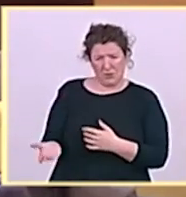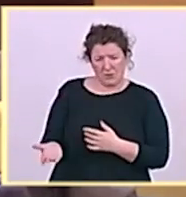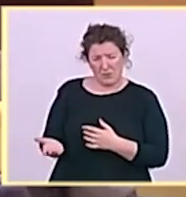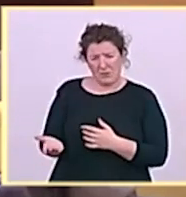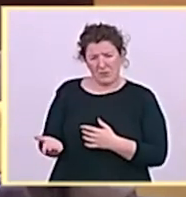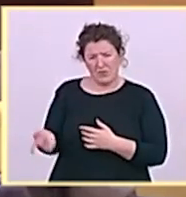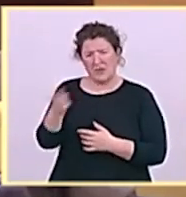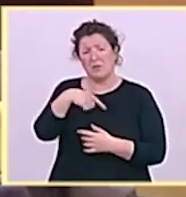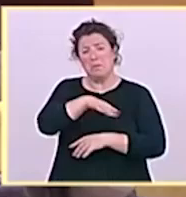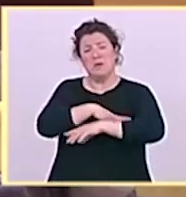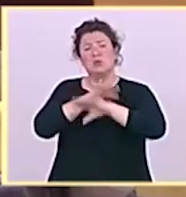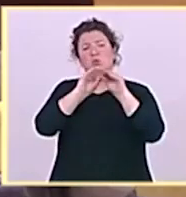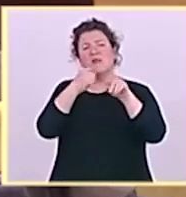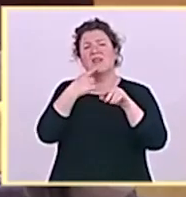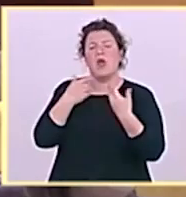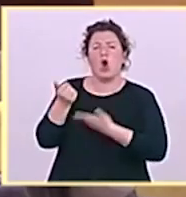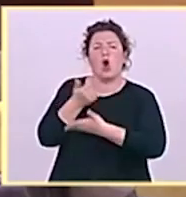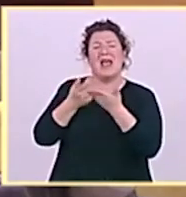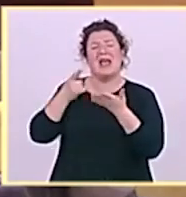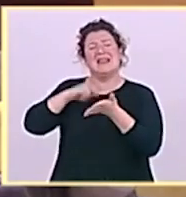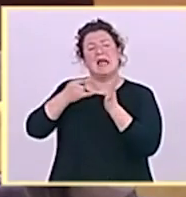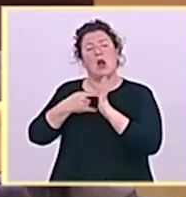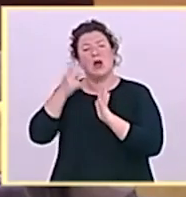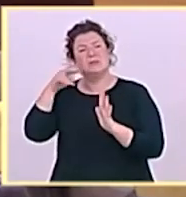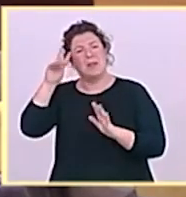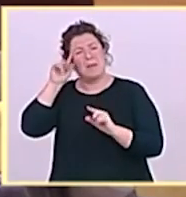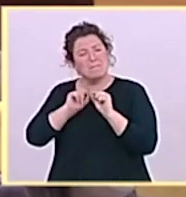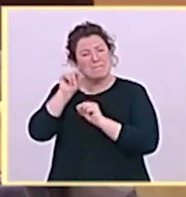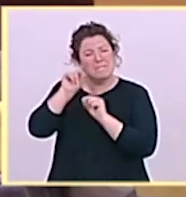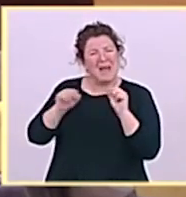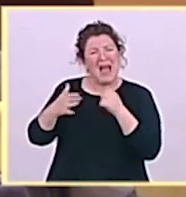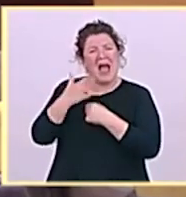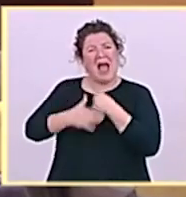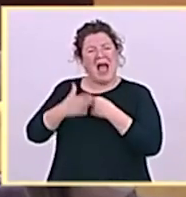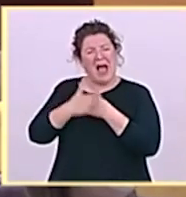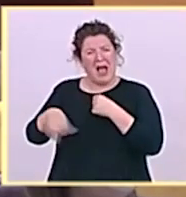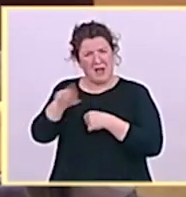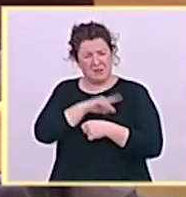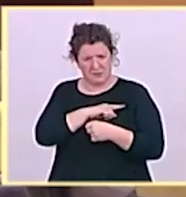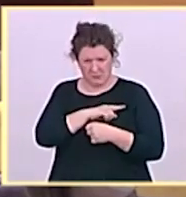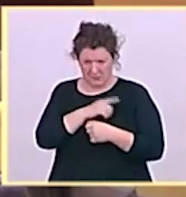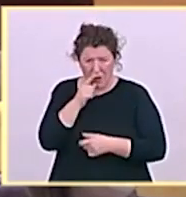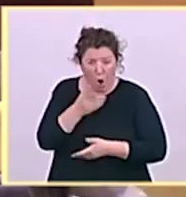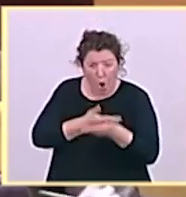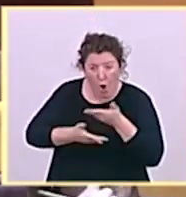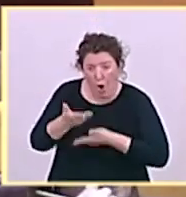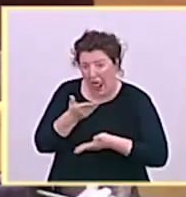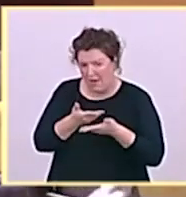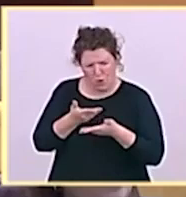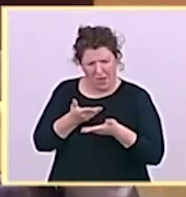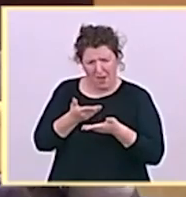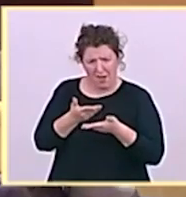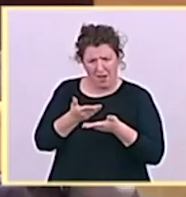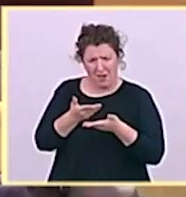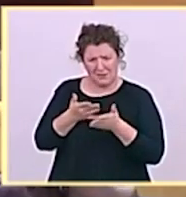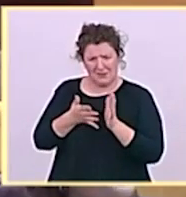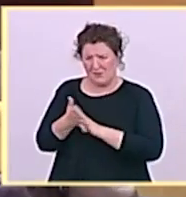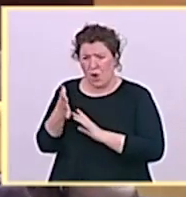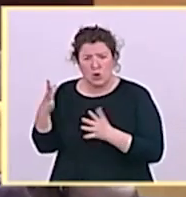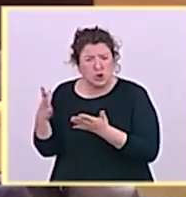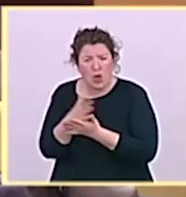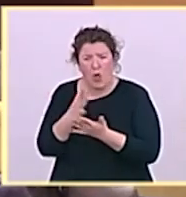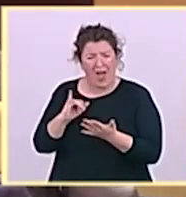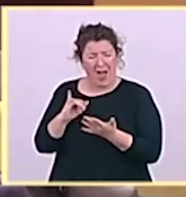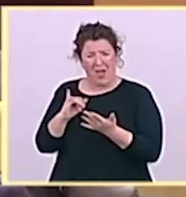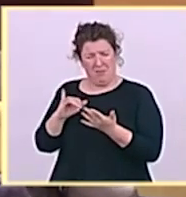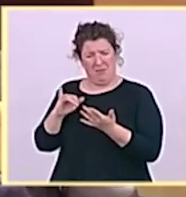puntuales de gases? ¿No era mejor colaborar desde el principio con todos los medios posibles para luchar y ayudar también en